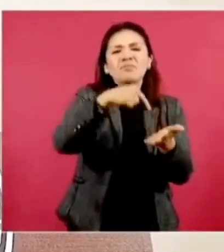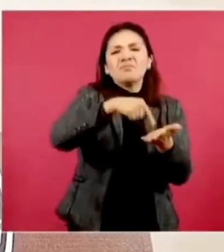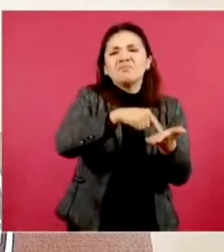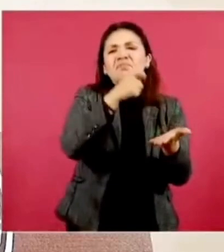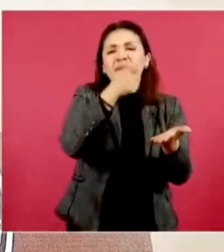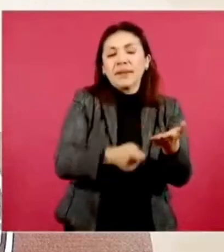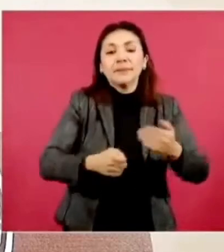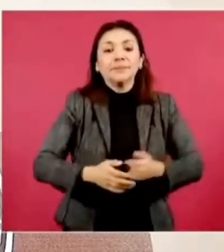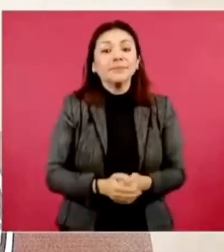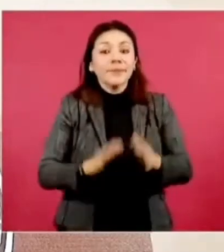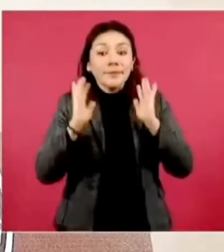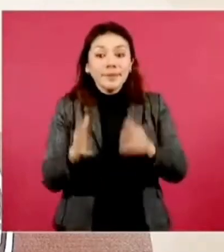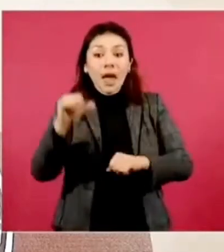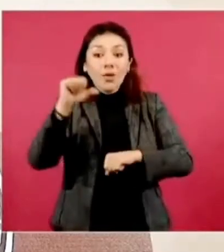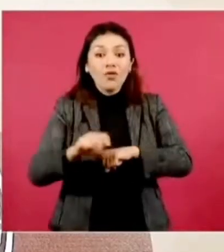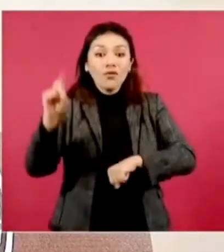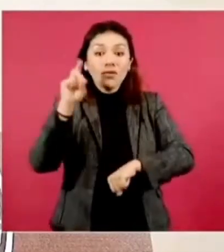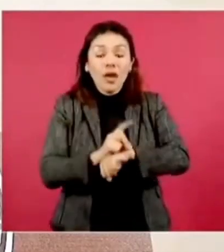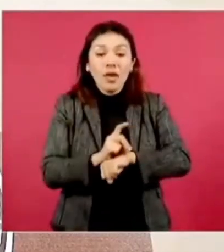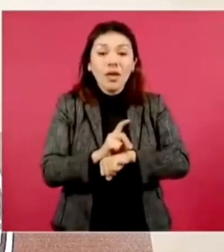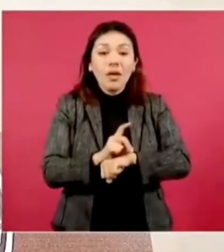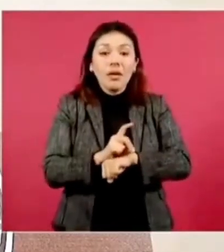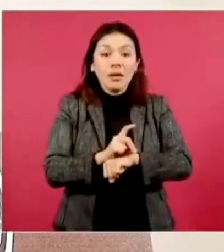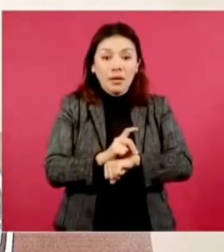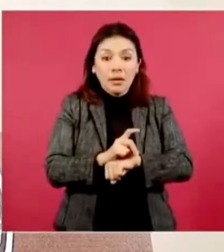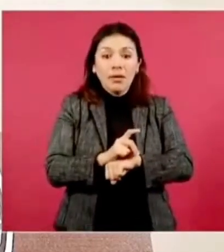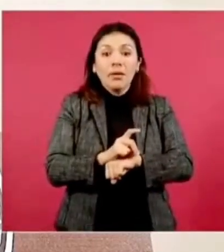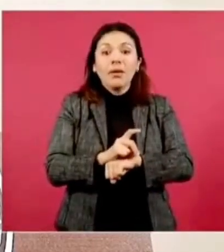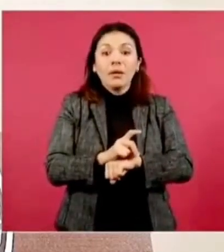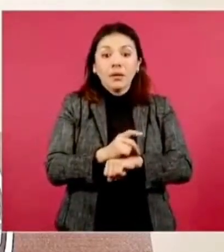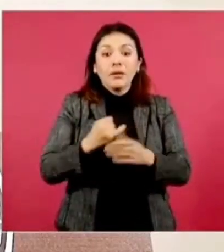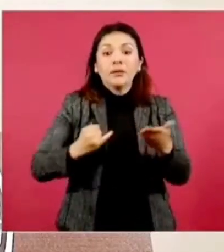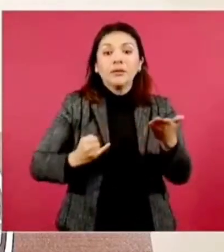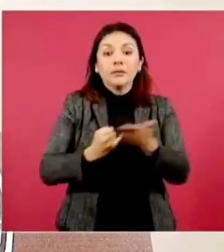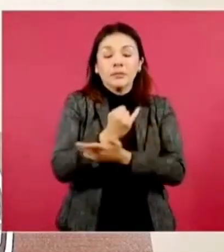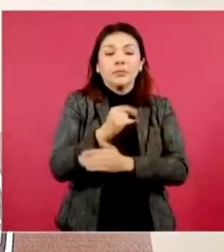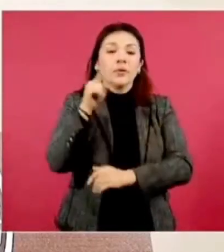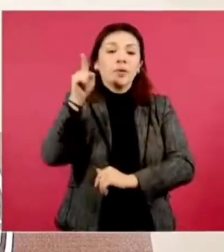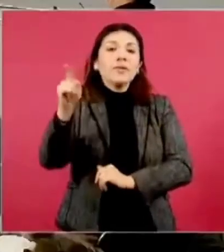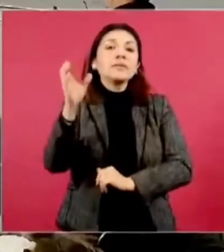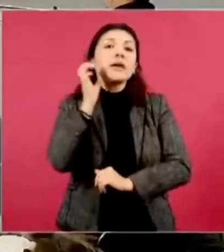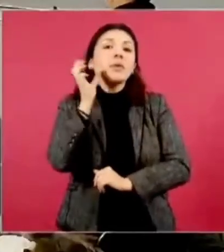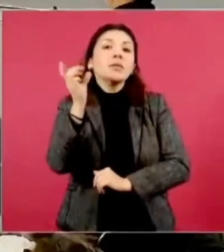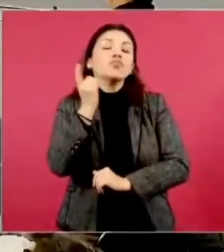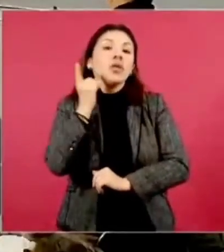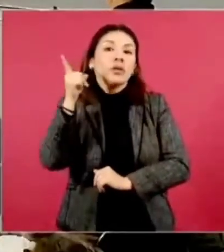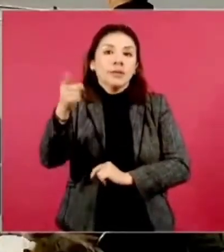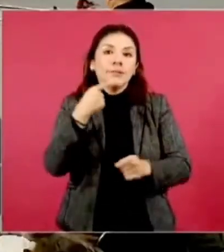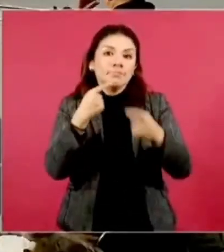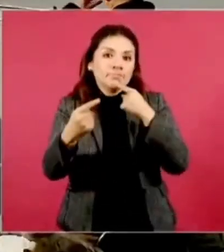hoy ya en el marco de la Cámara de Diputados. Adelante Ariadna.